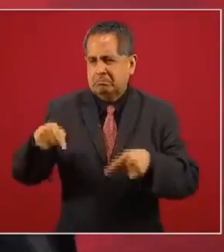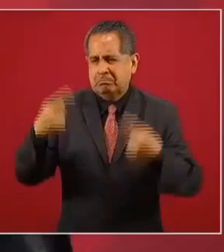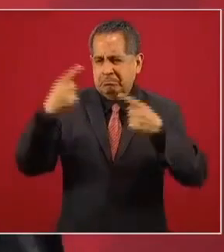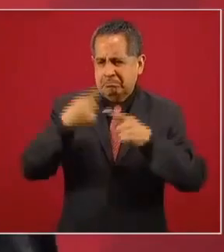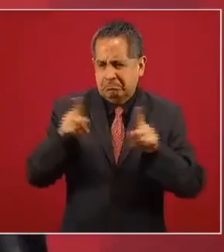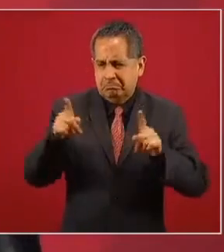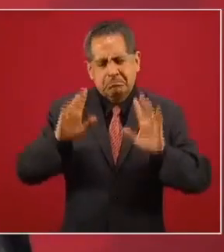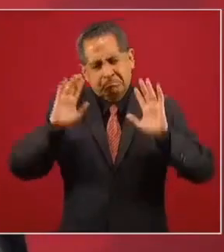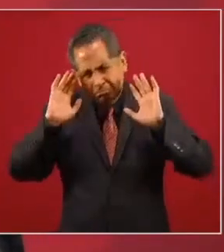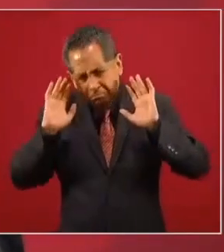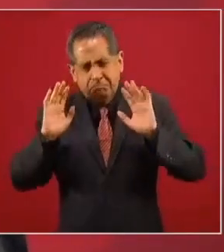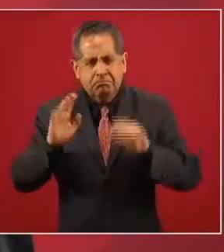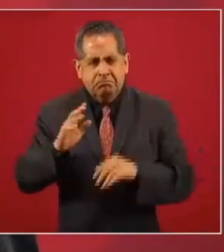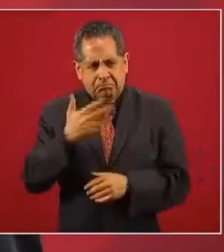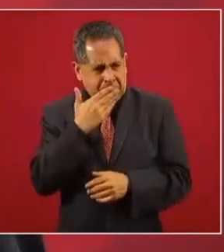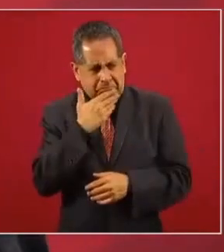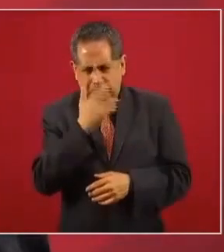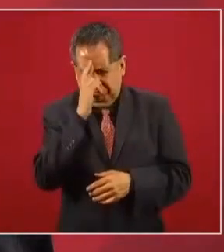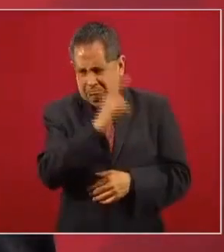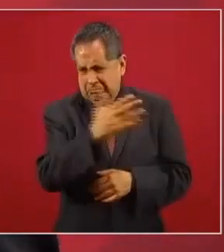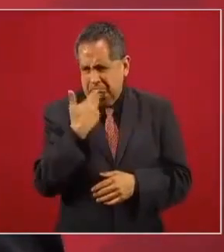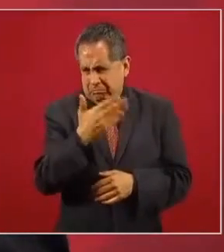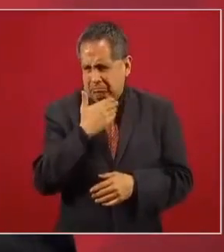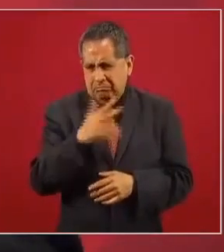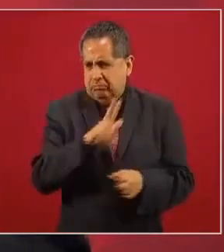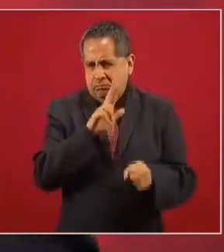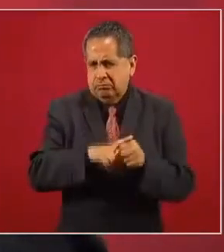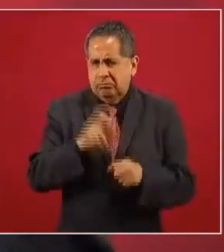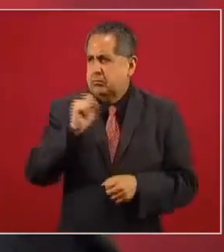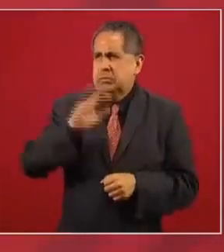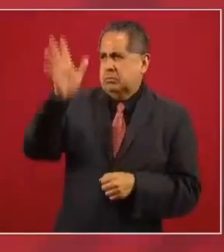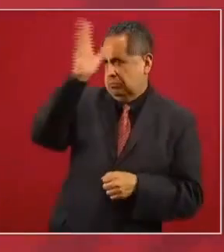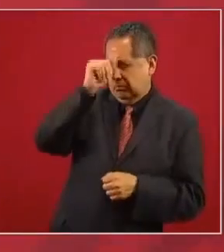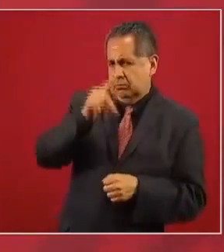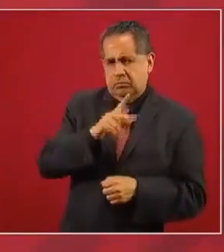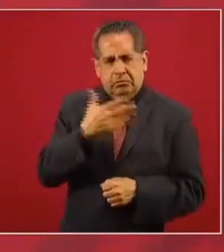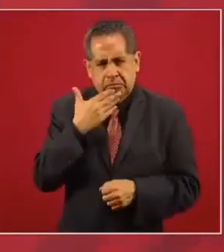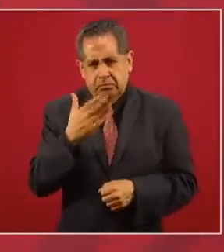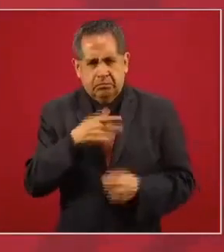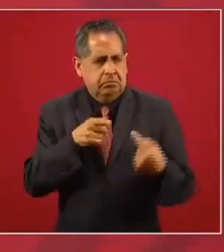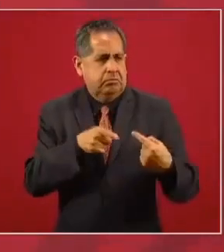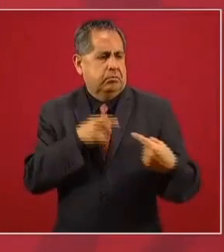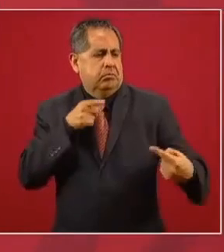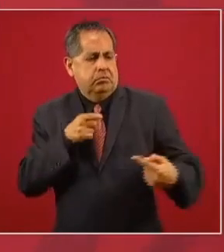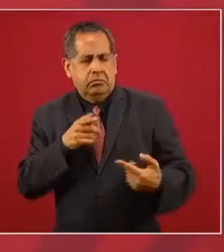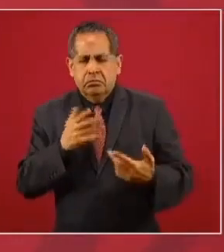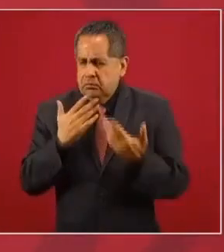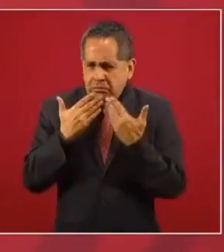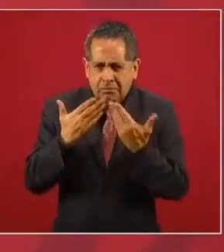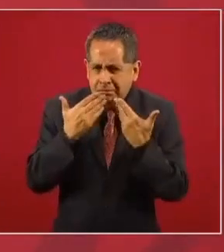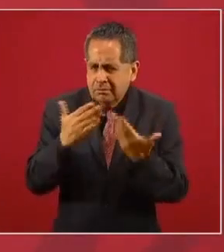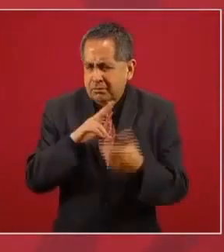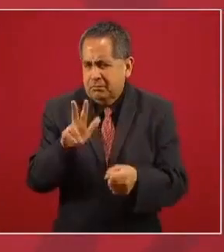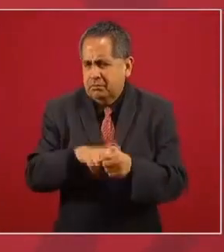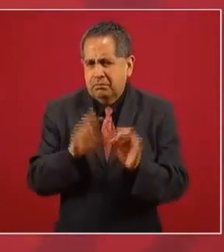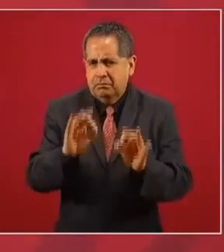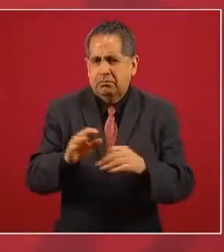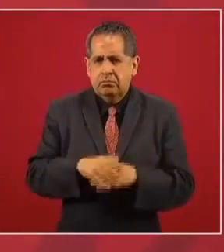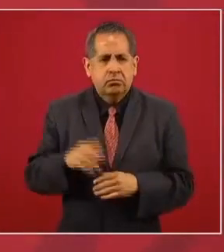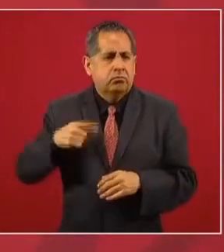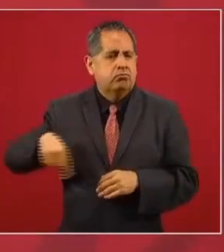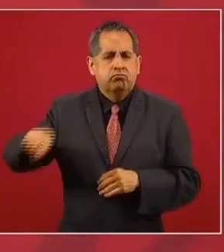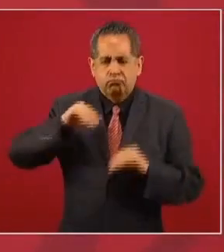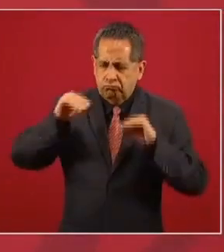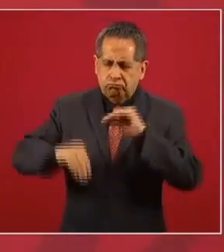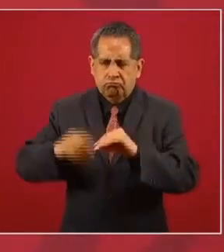es legítimo, es normal, tiene que haber oposición. Nosotros estamos construyendo una